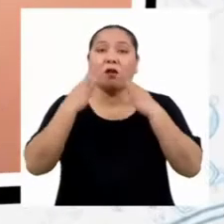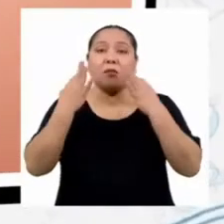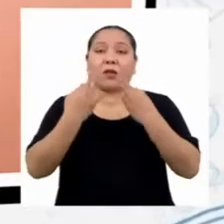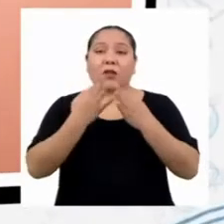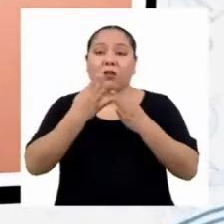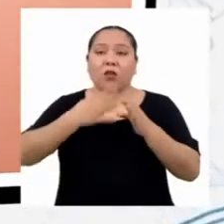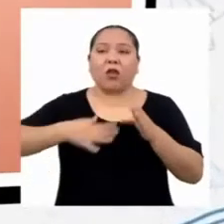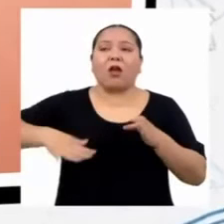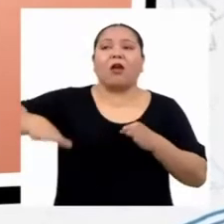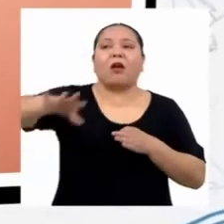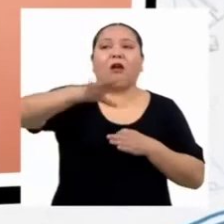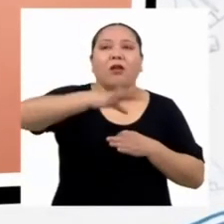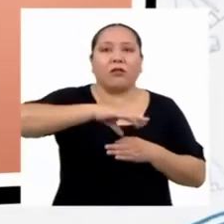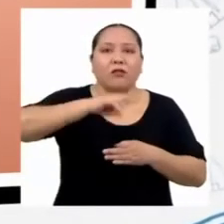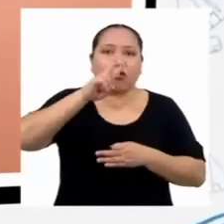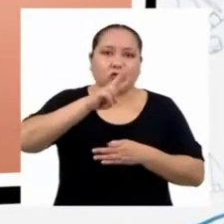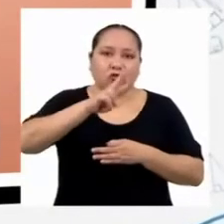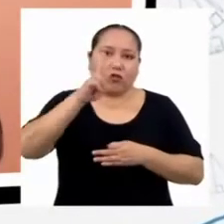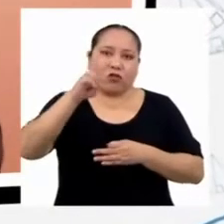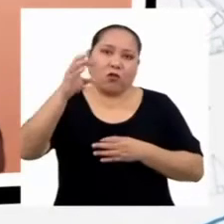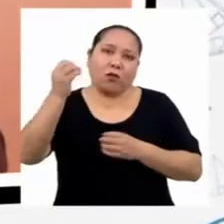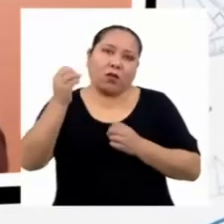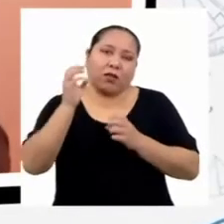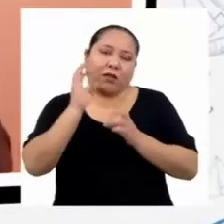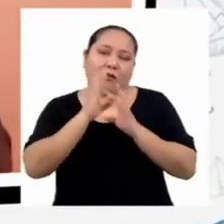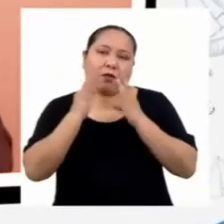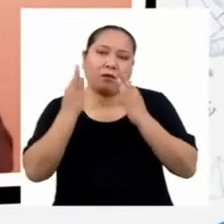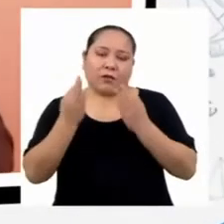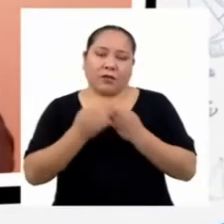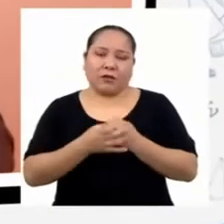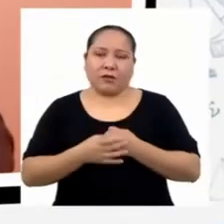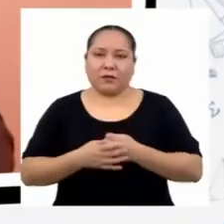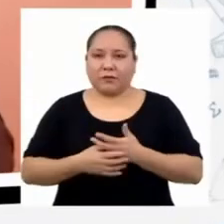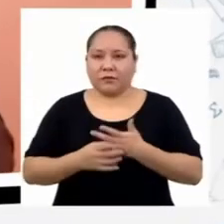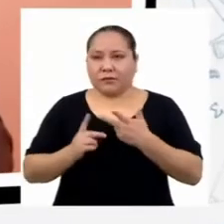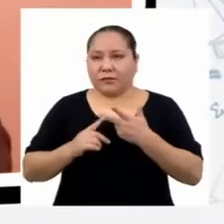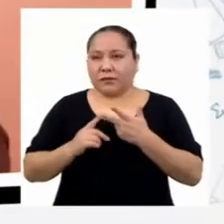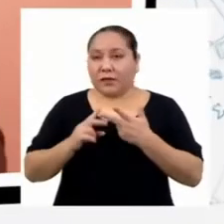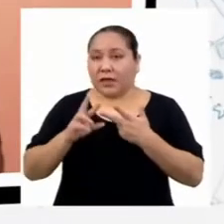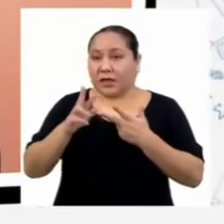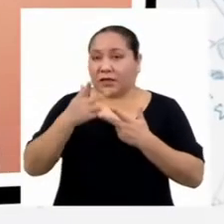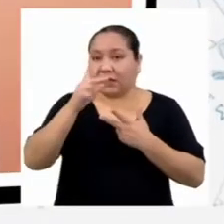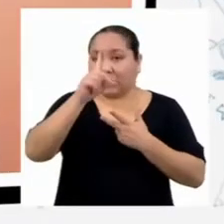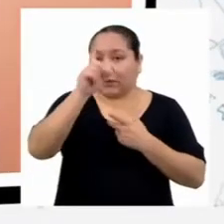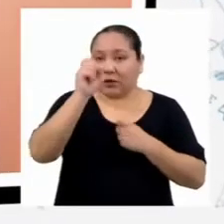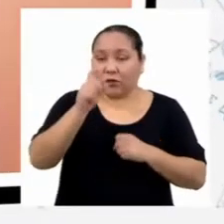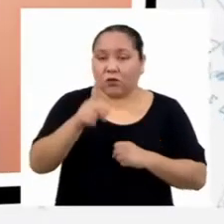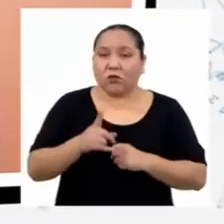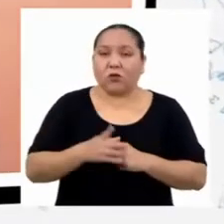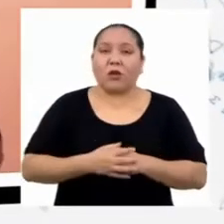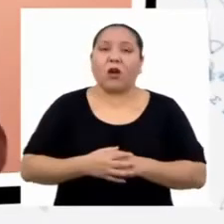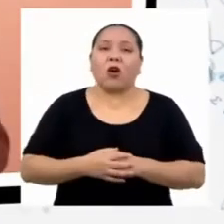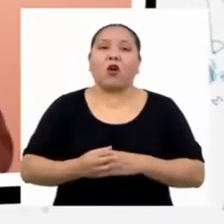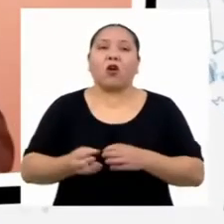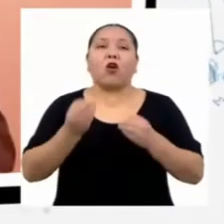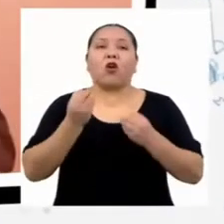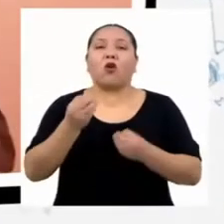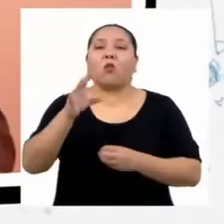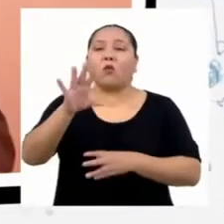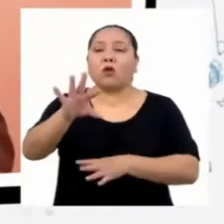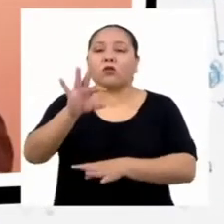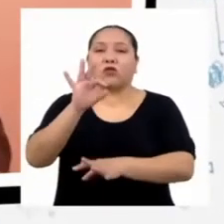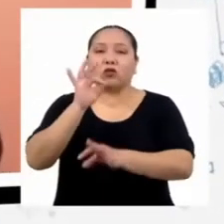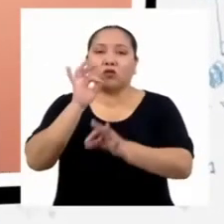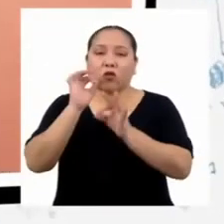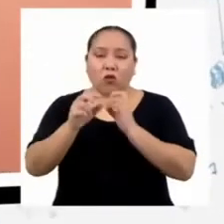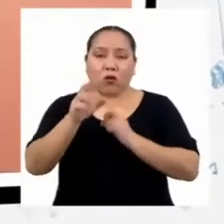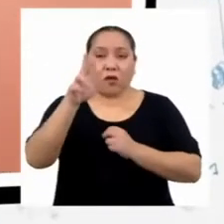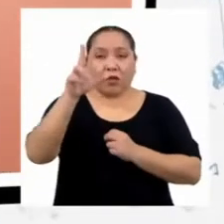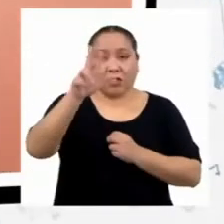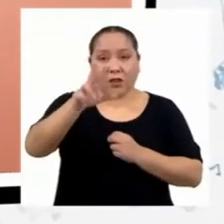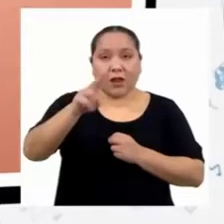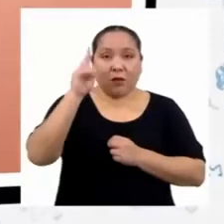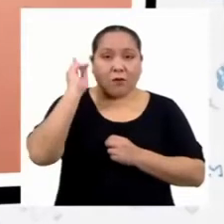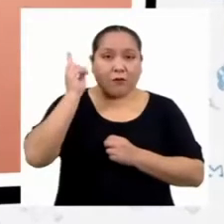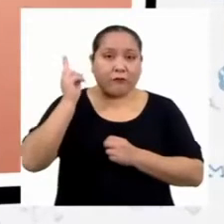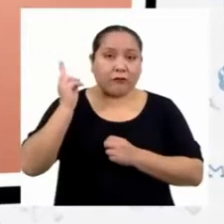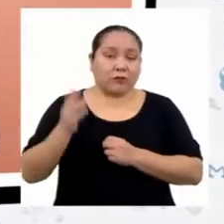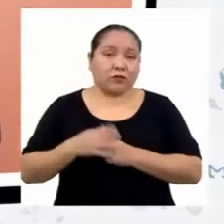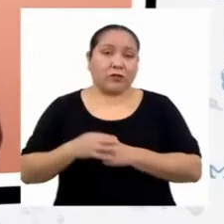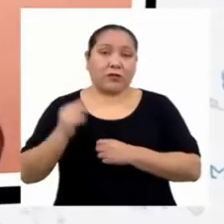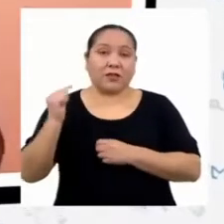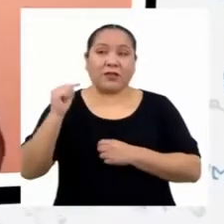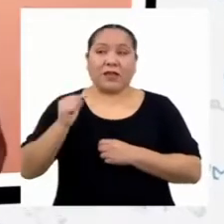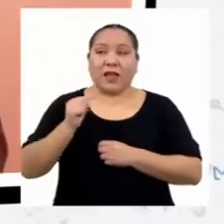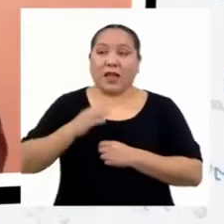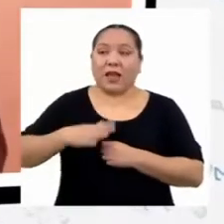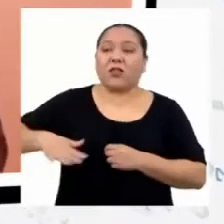de los 220? Mi tercera pregunta es ¿Cómo selecciono a los 3 docentes